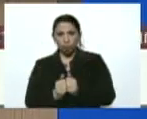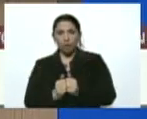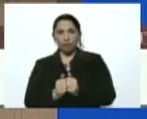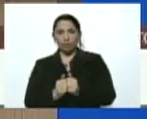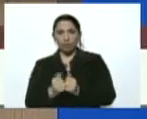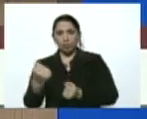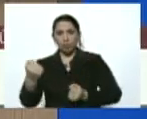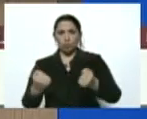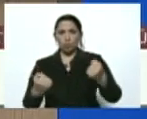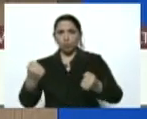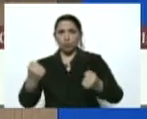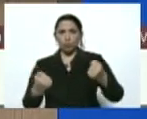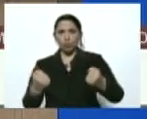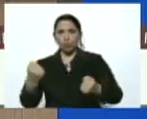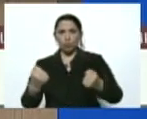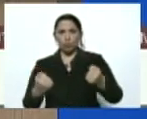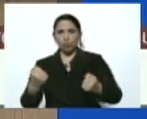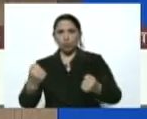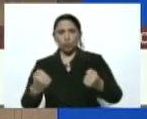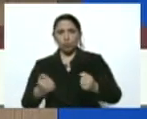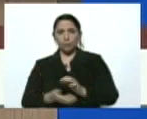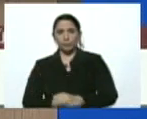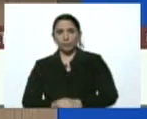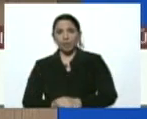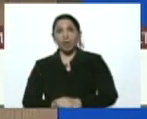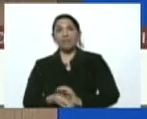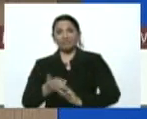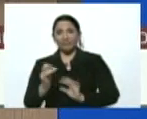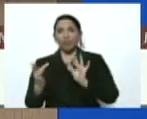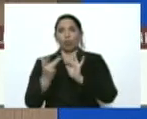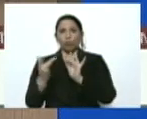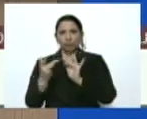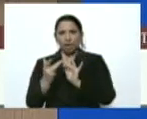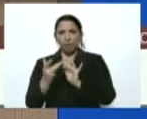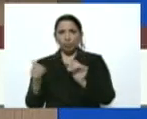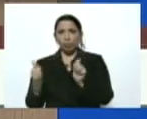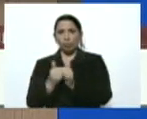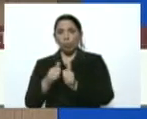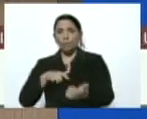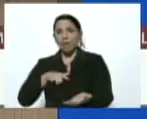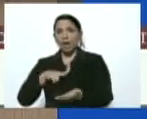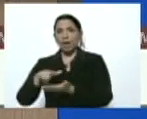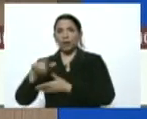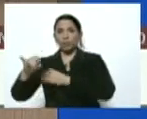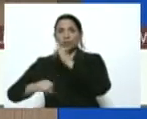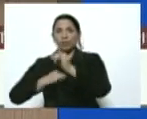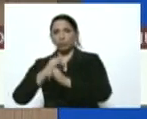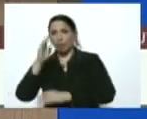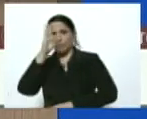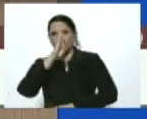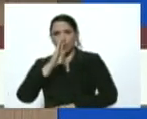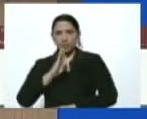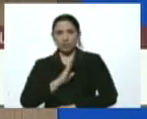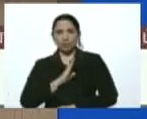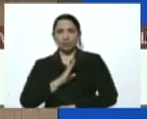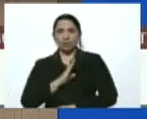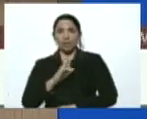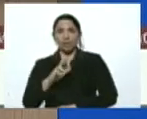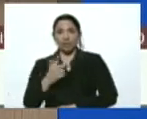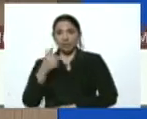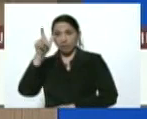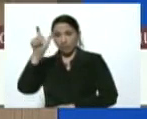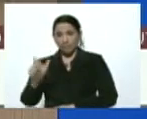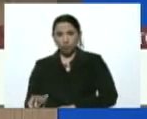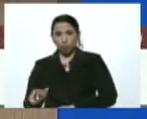es conductor de una gandola y tuvo contacto con viajero internacional de Brasil. El tercer,